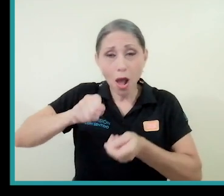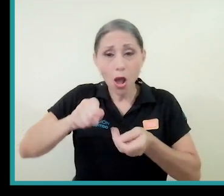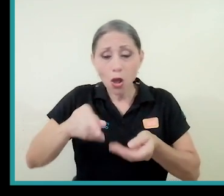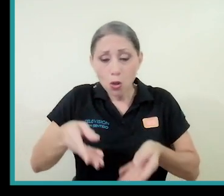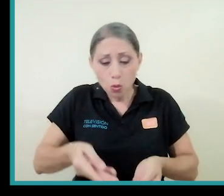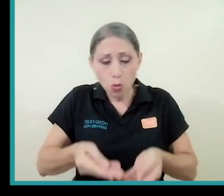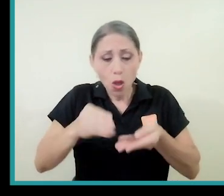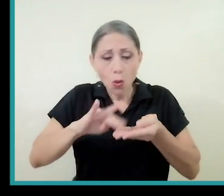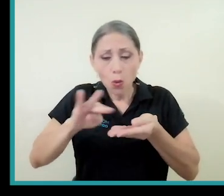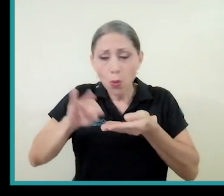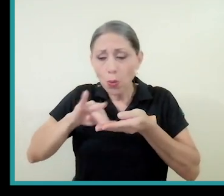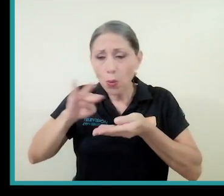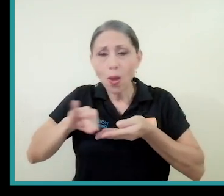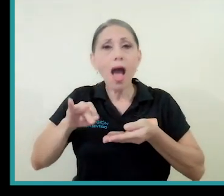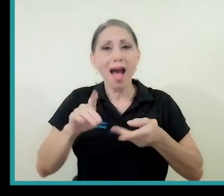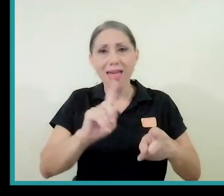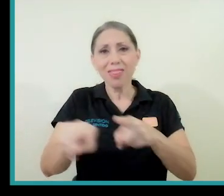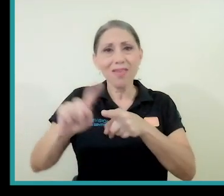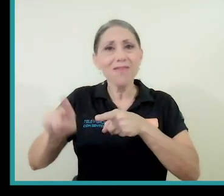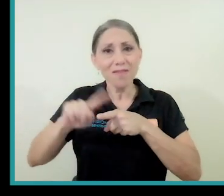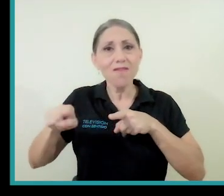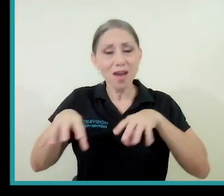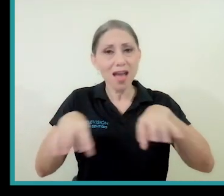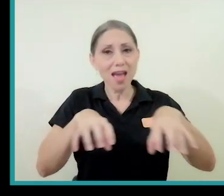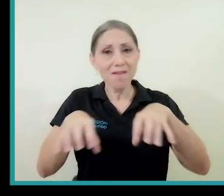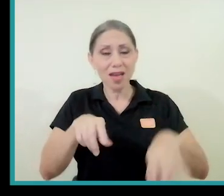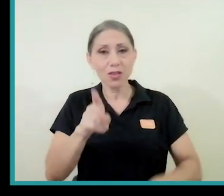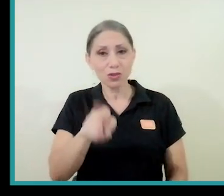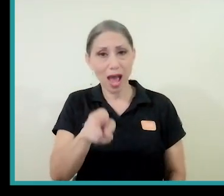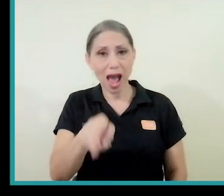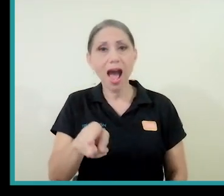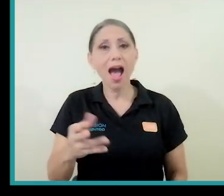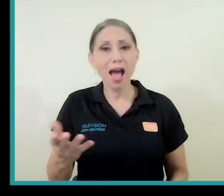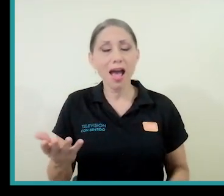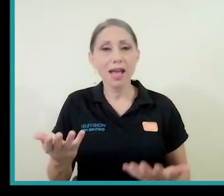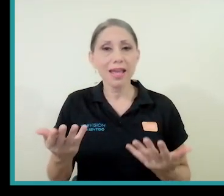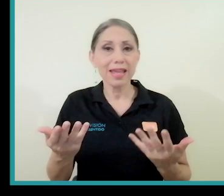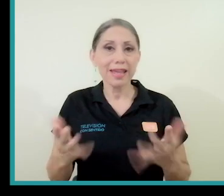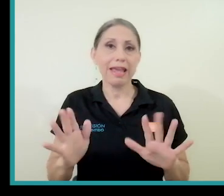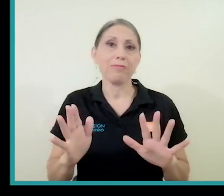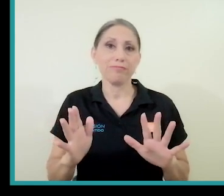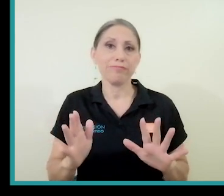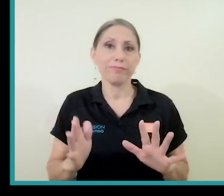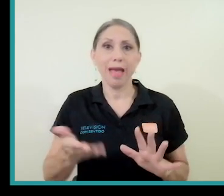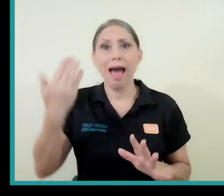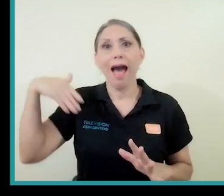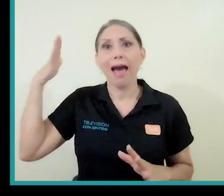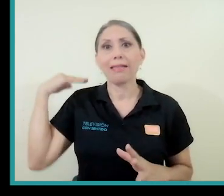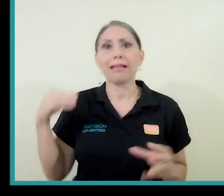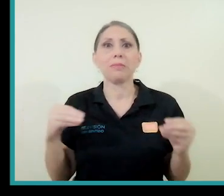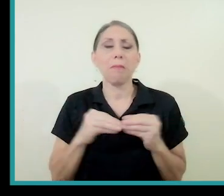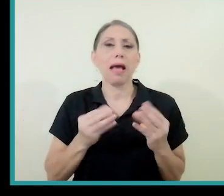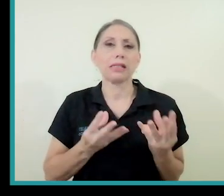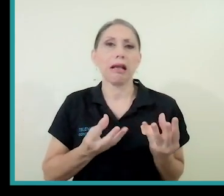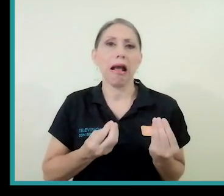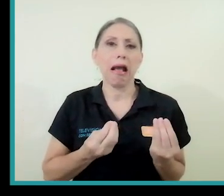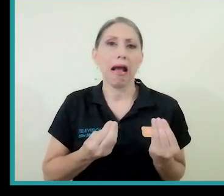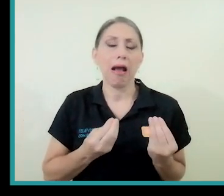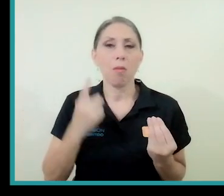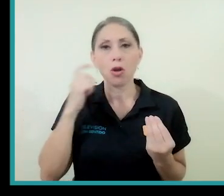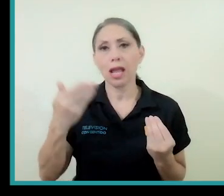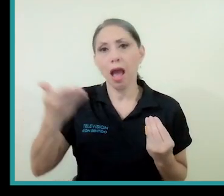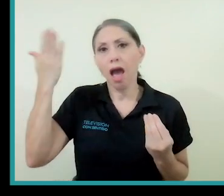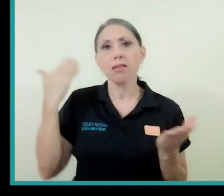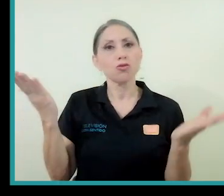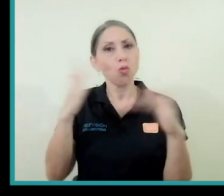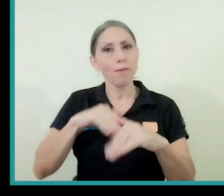varios, varios eventos, digamos, de esta índole, que, por supuesto, antes aterrorizaban mucho más porque